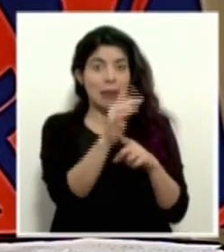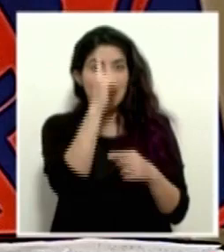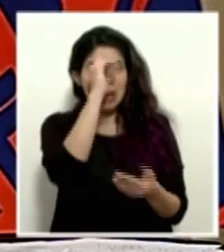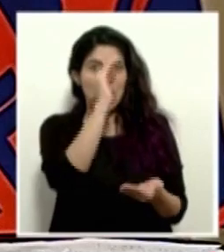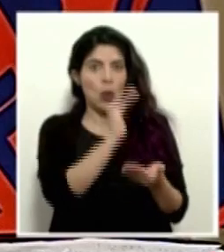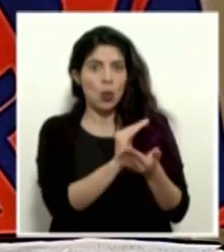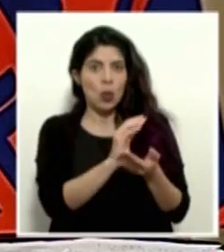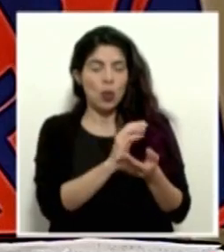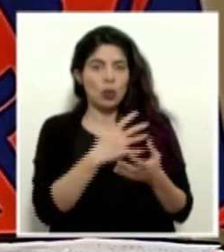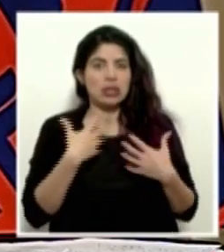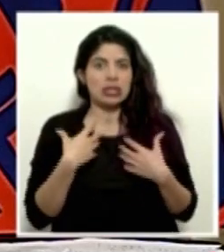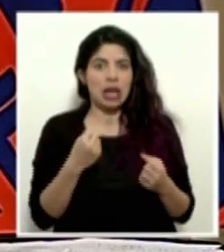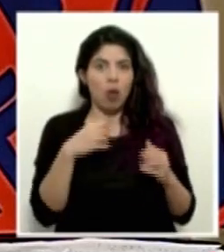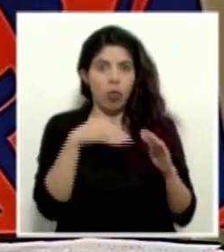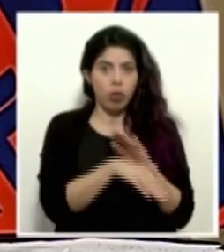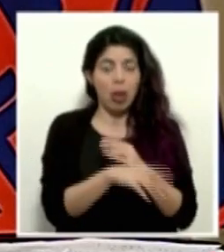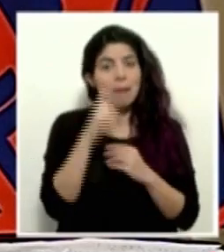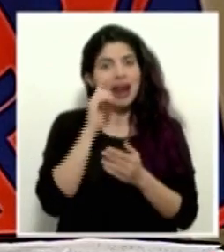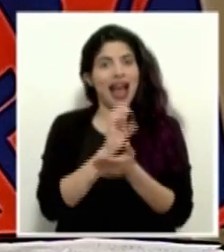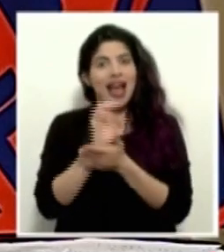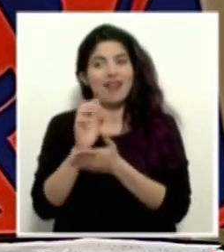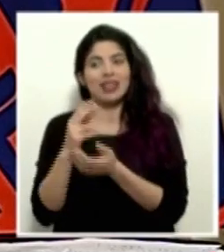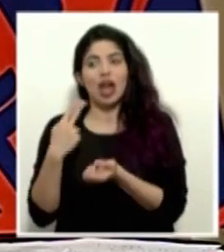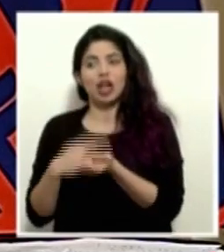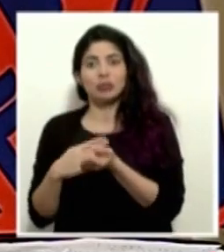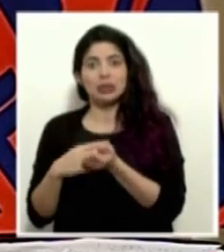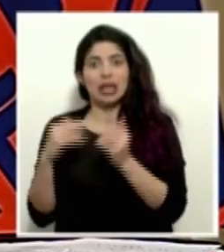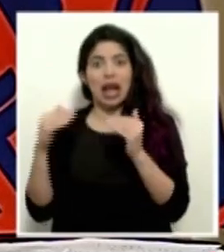y así saturar el segundo y tercer nivel de atención?